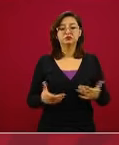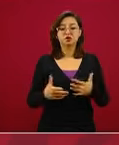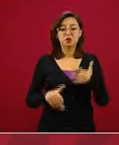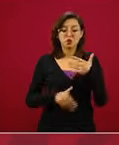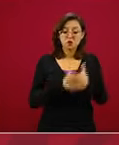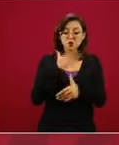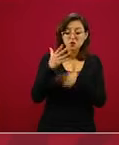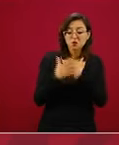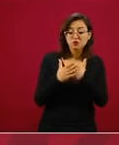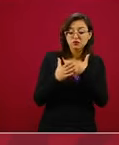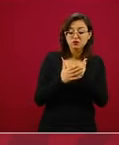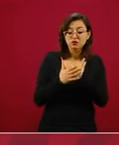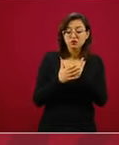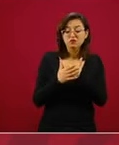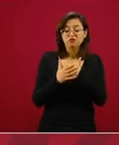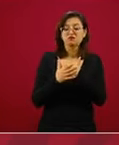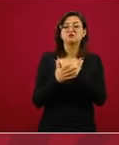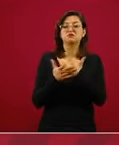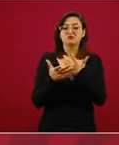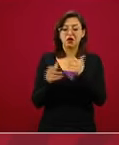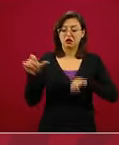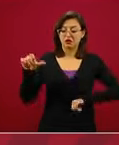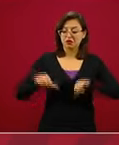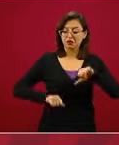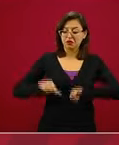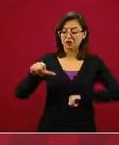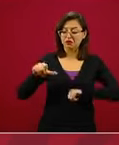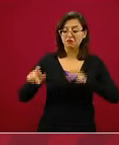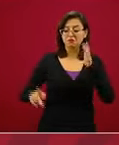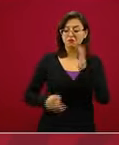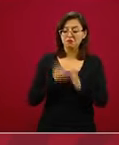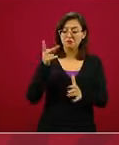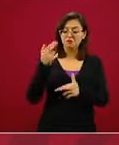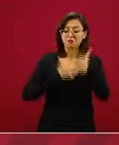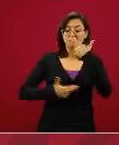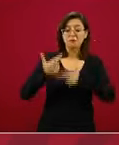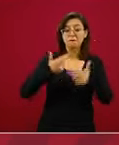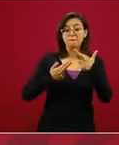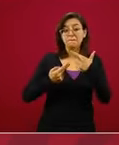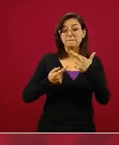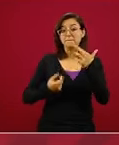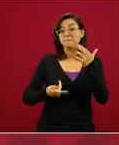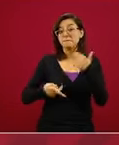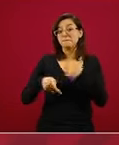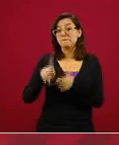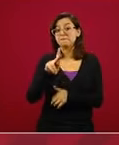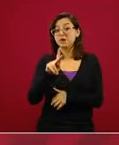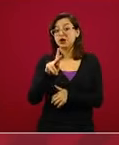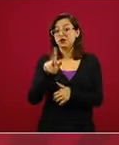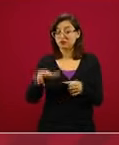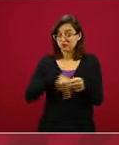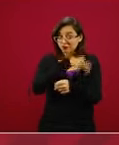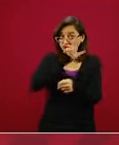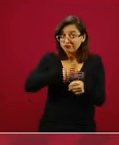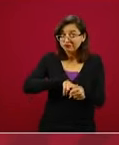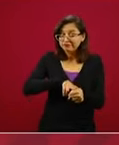normalidad hoy se va a informar